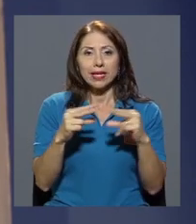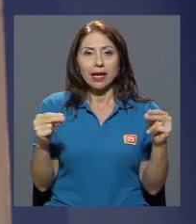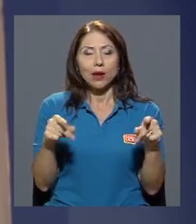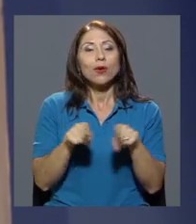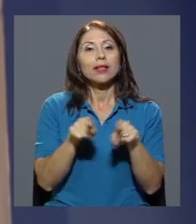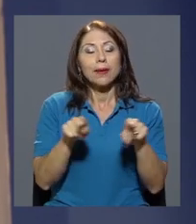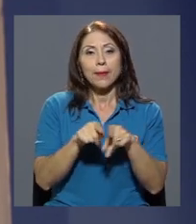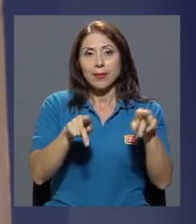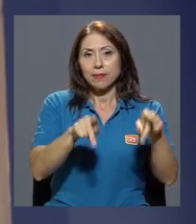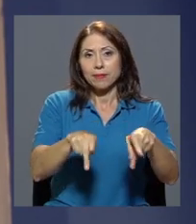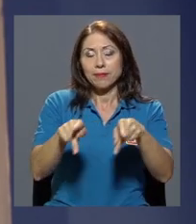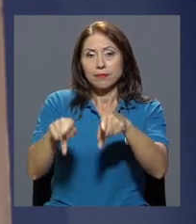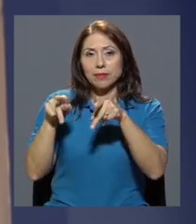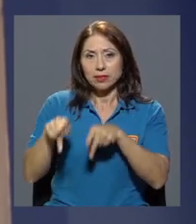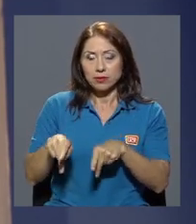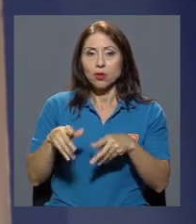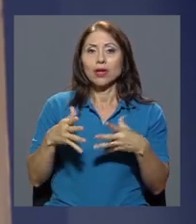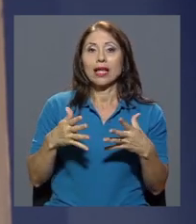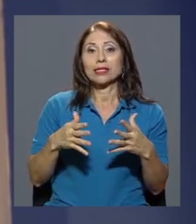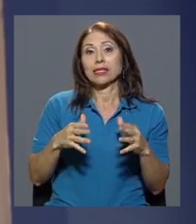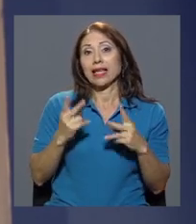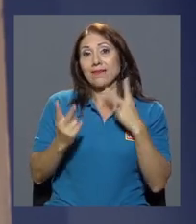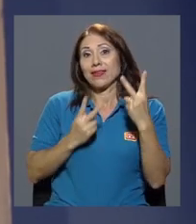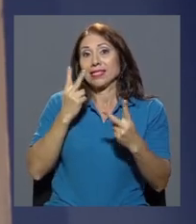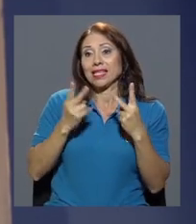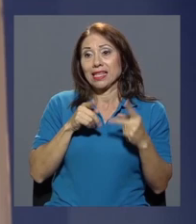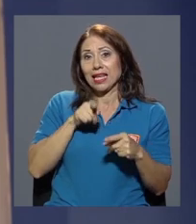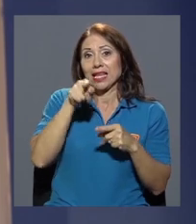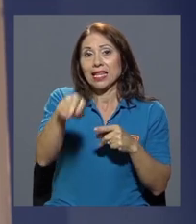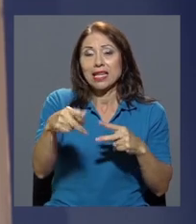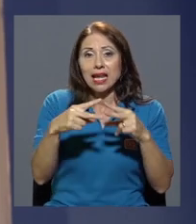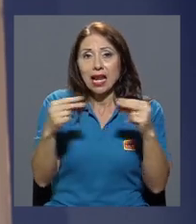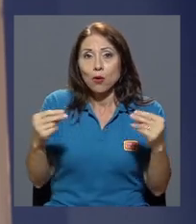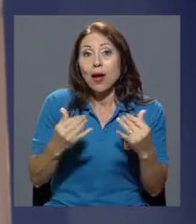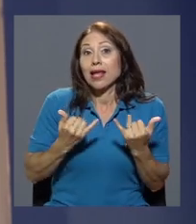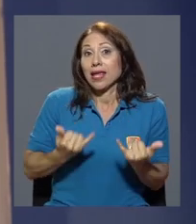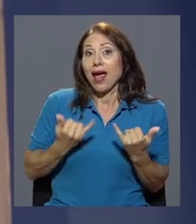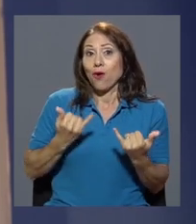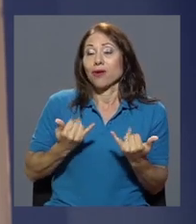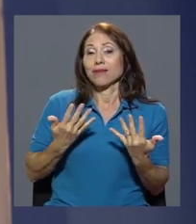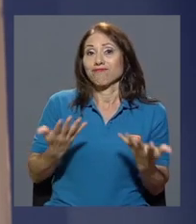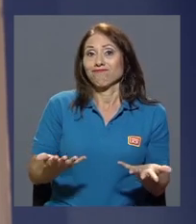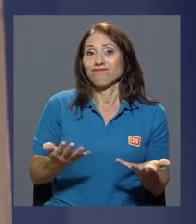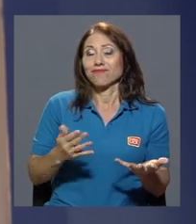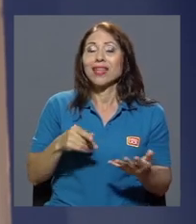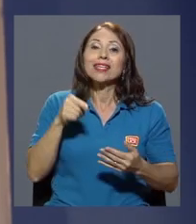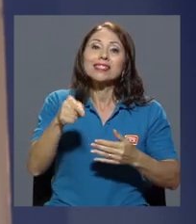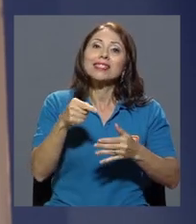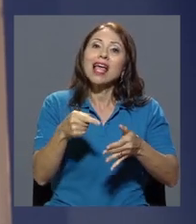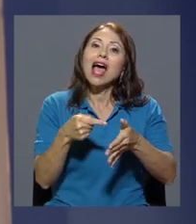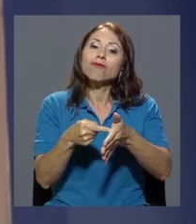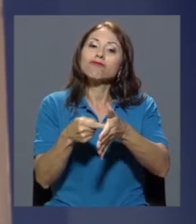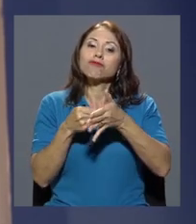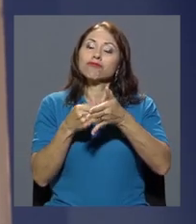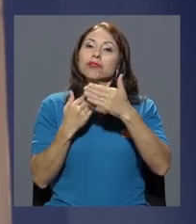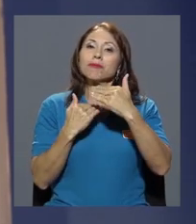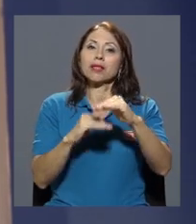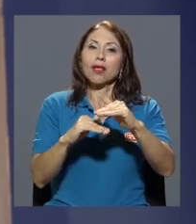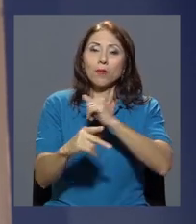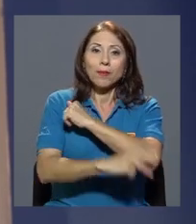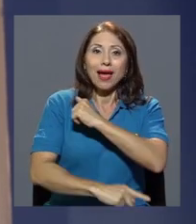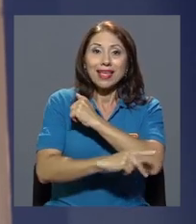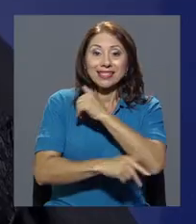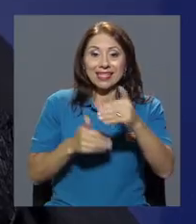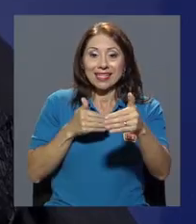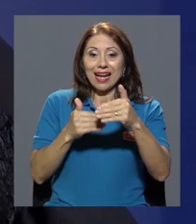para las personas que podrían ir de visita, que ahora casualmente en el marco de eso se ha condicionado a los países vecinos que casi